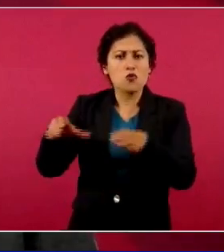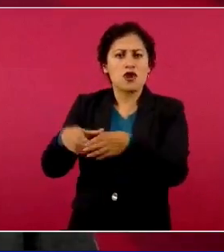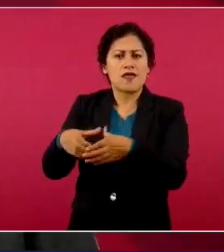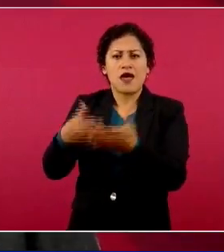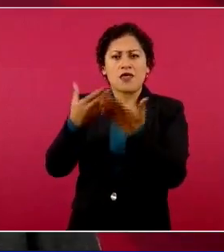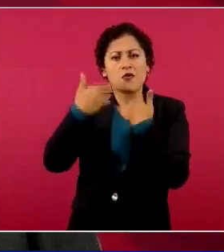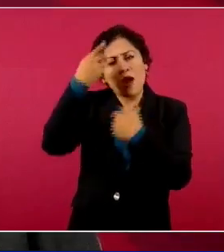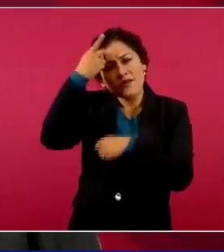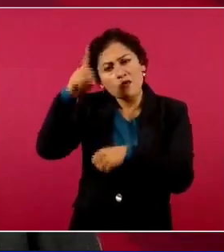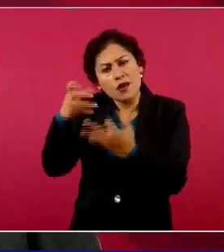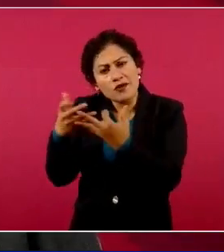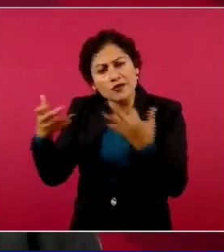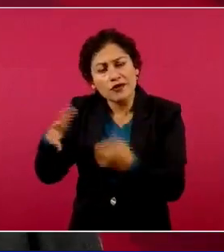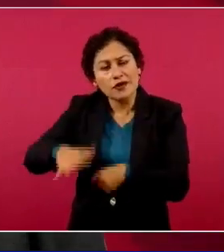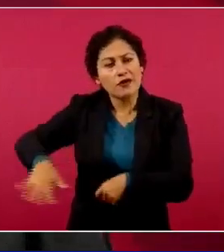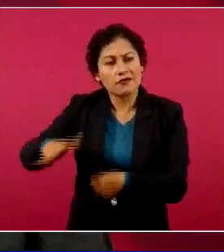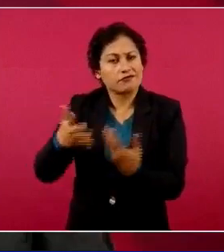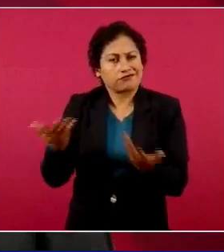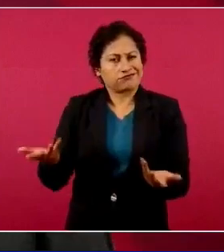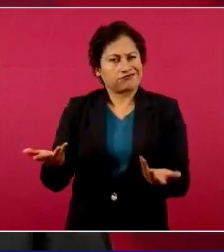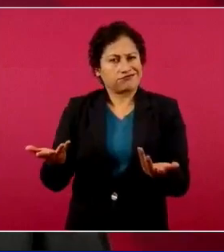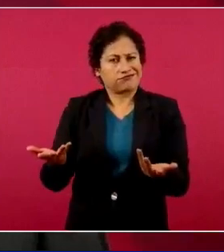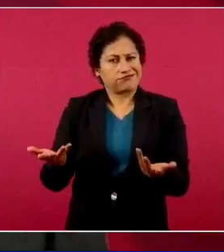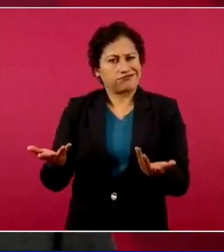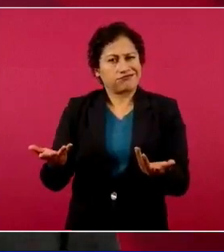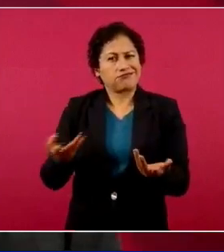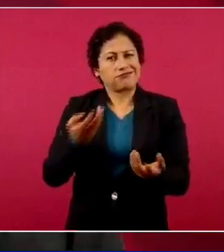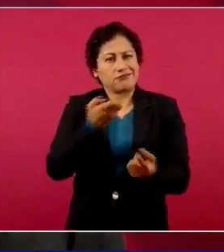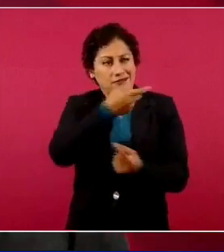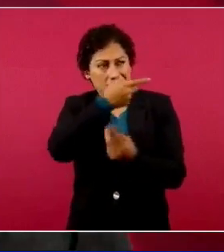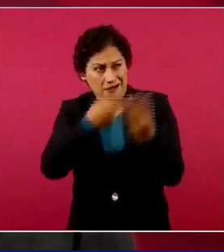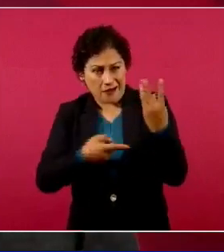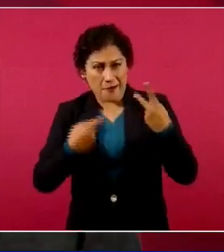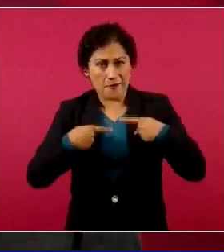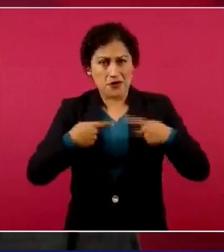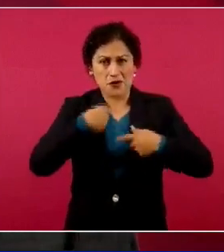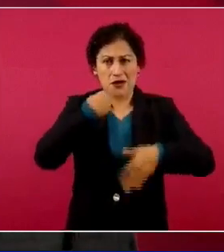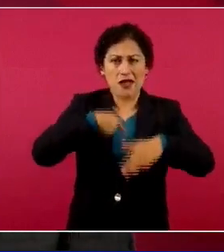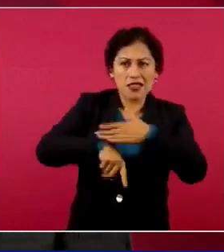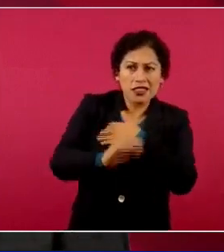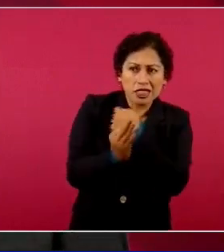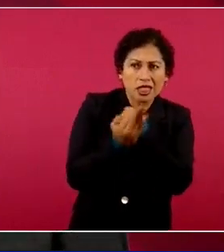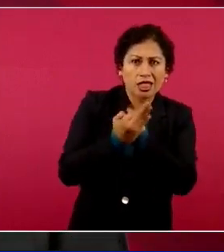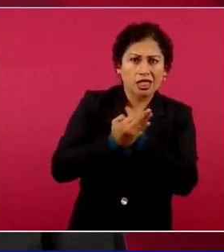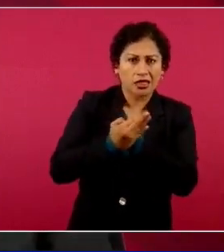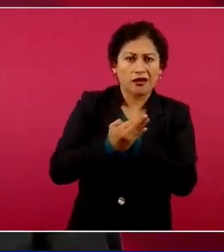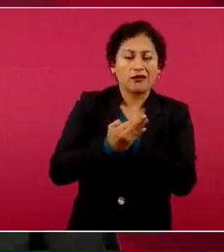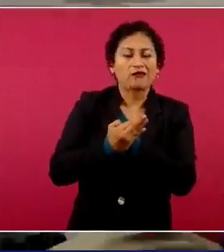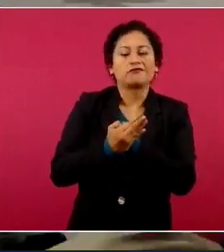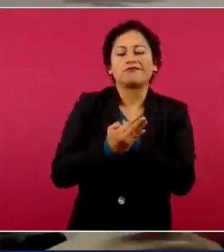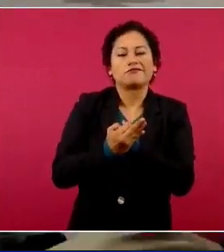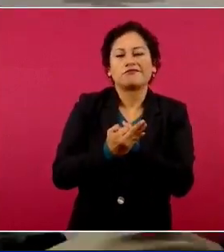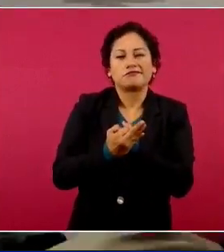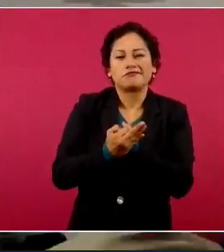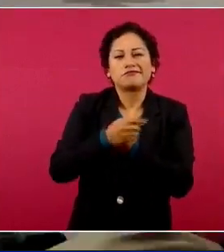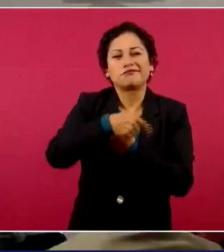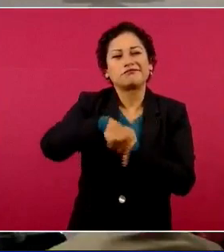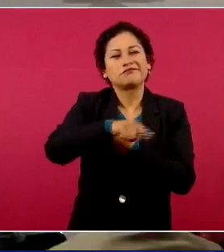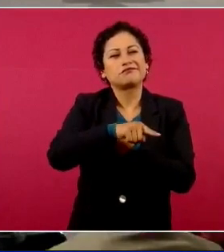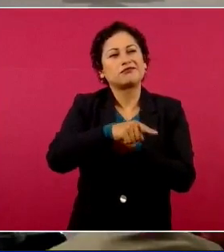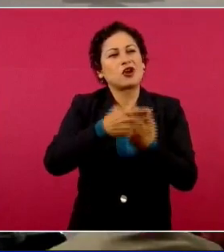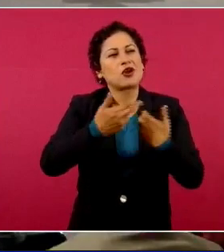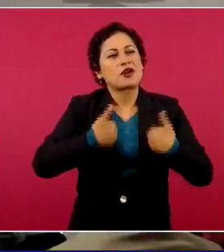eran representantes de grupos de intereses